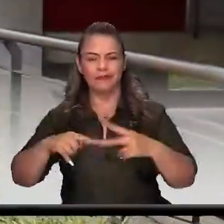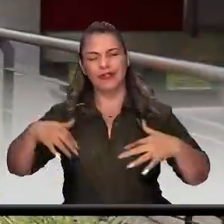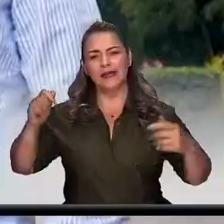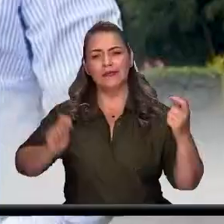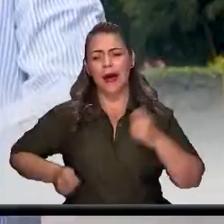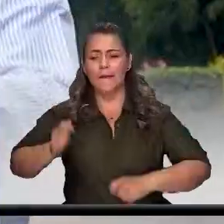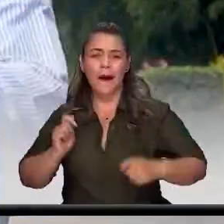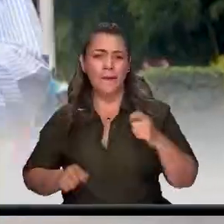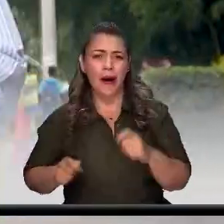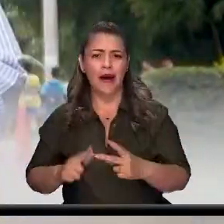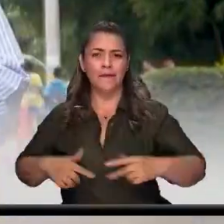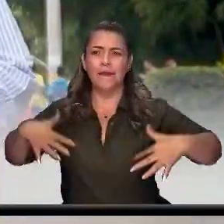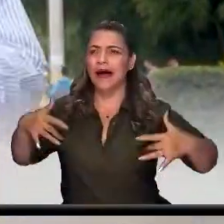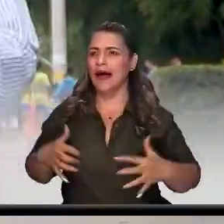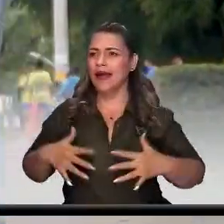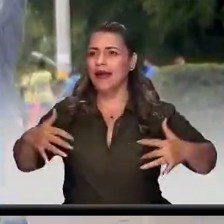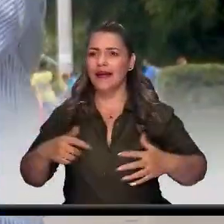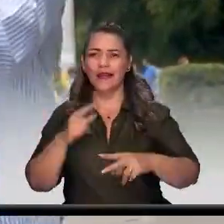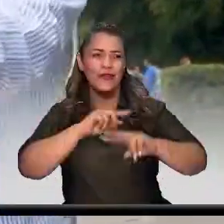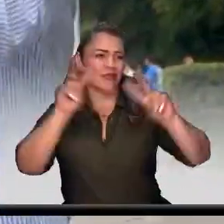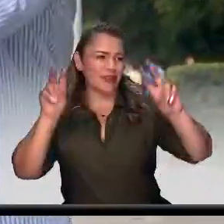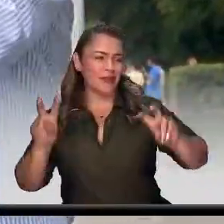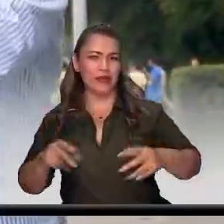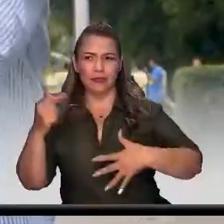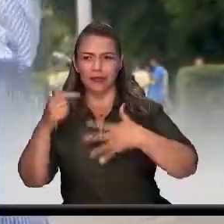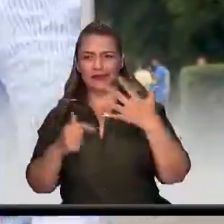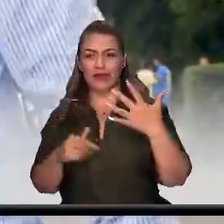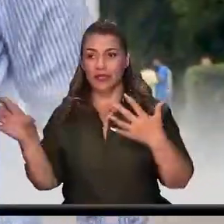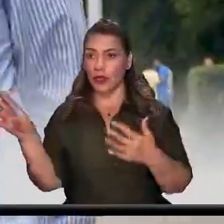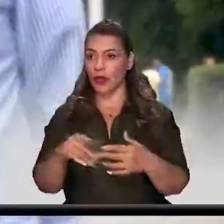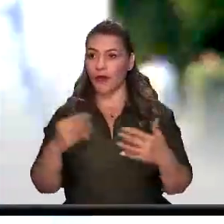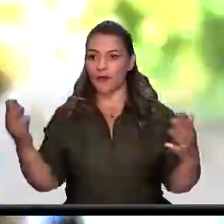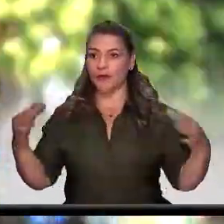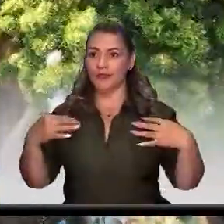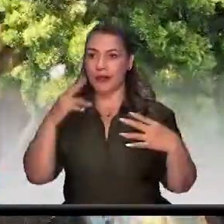entre otros temas. Fue una fiesta para todos. Vamos a dar la nota.